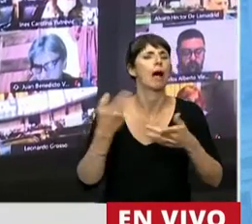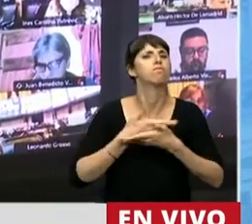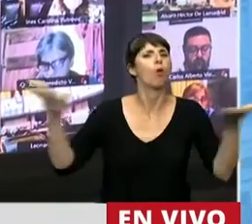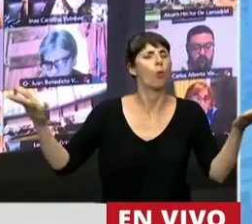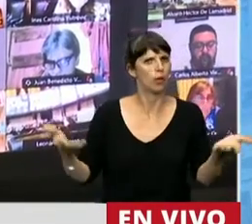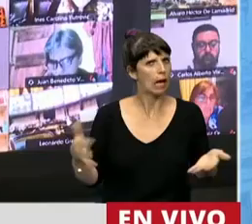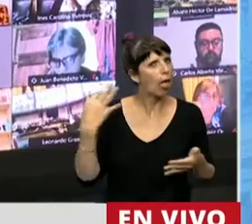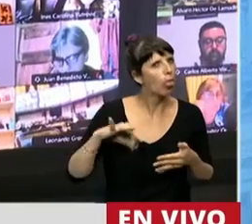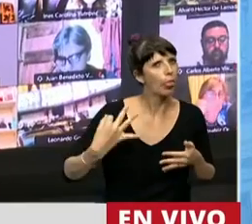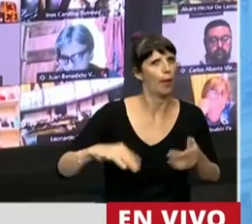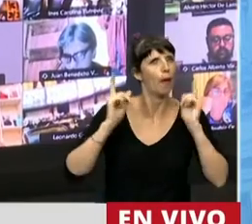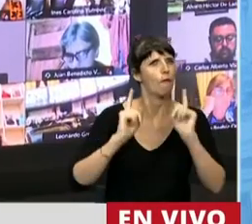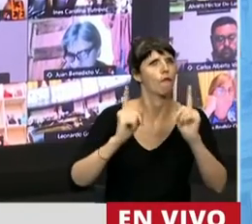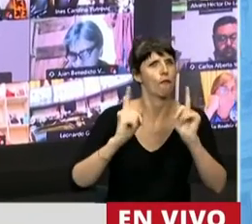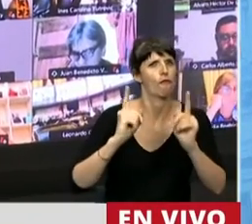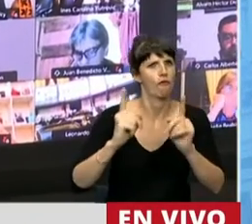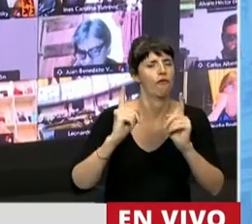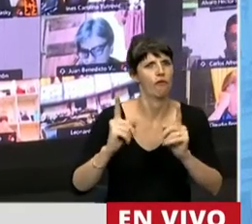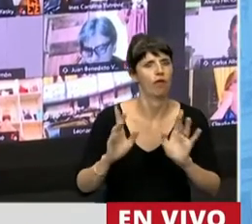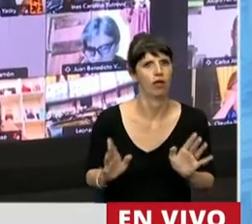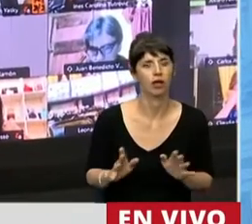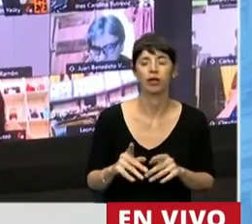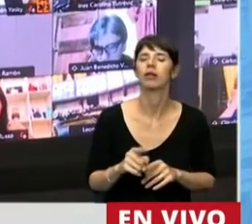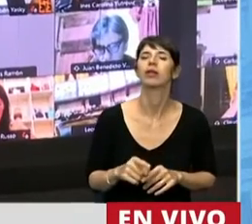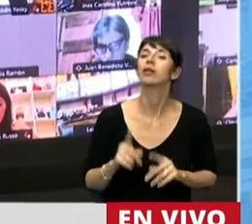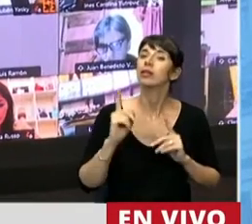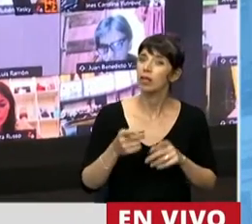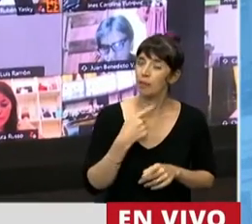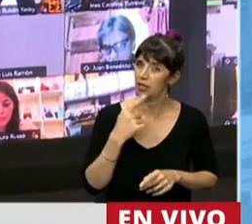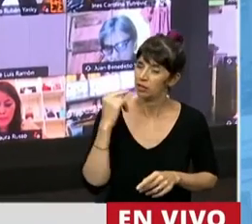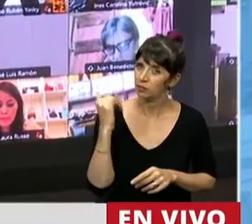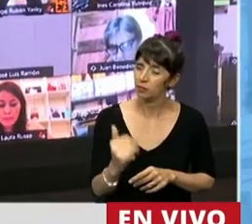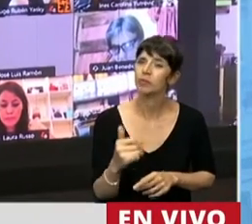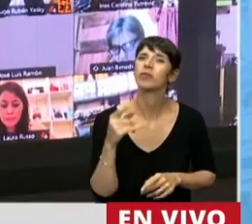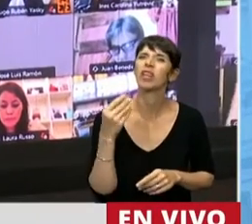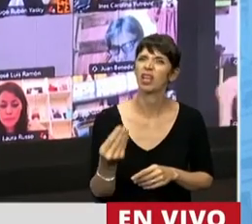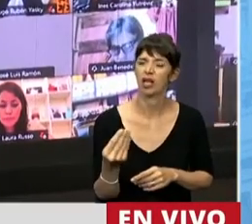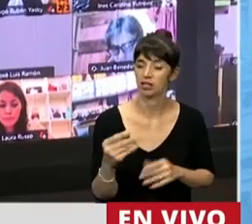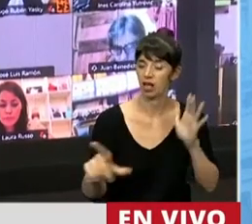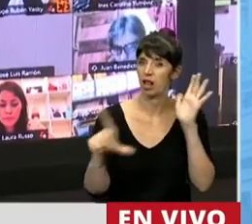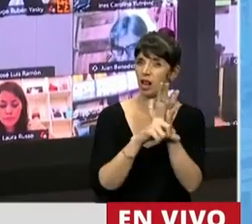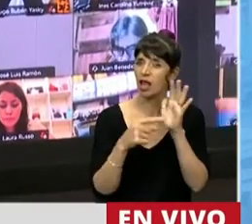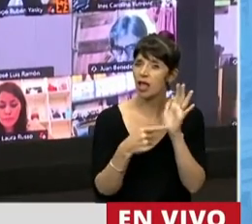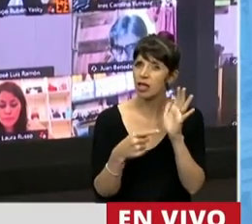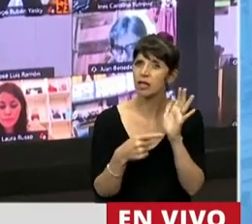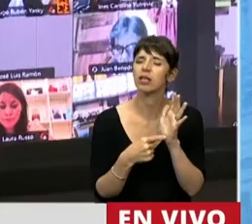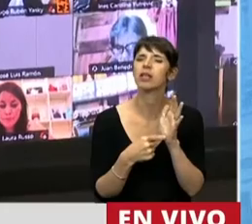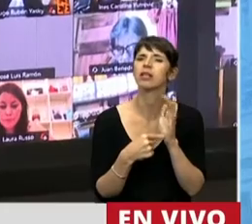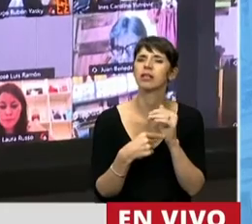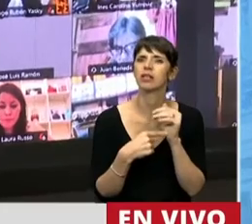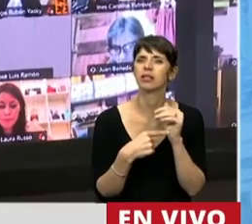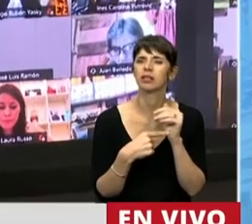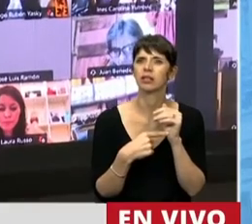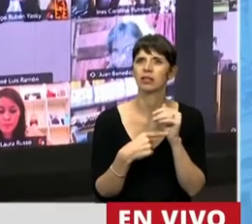sostenerse a lo largo del tiempo. Para terminar, quiero decir que el gran aporte de esta ley no es la novedad en sus